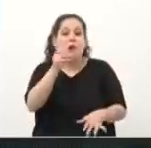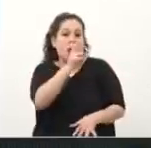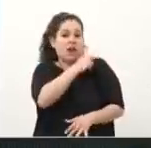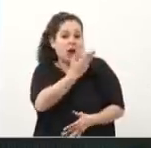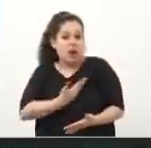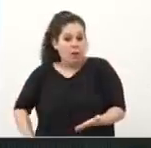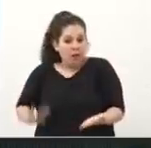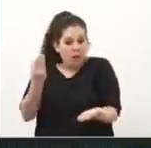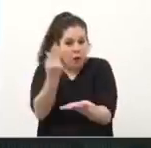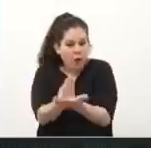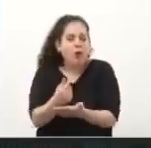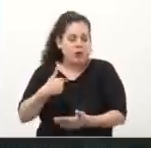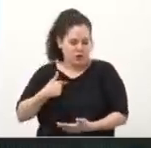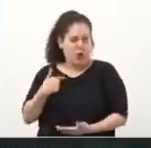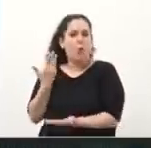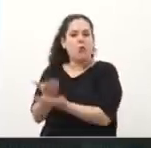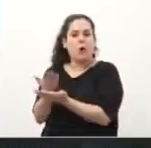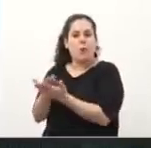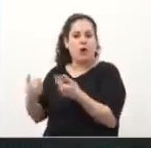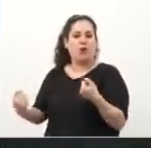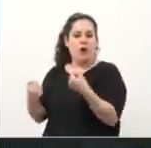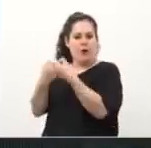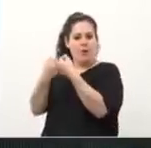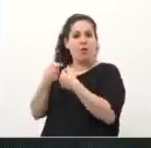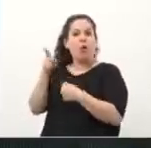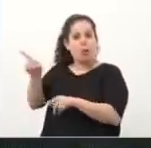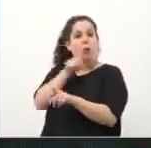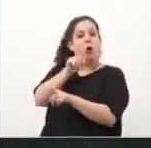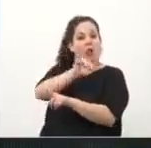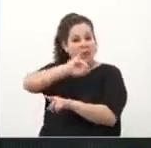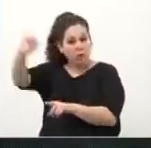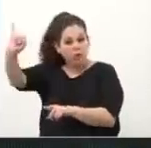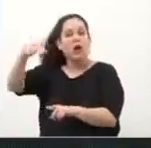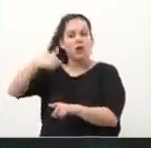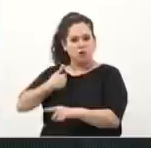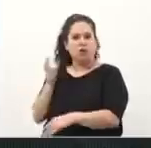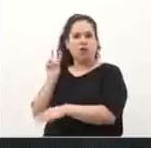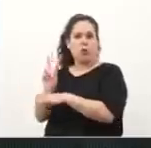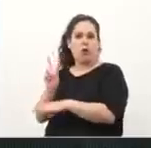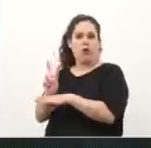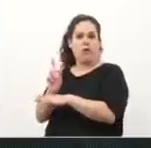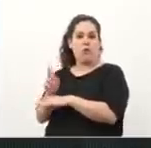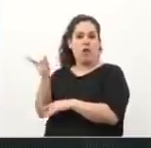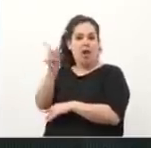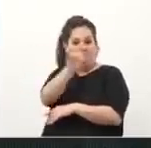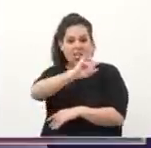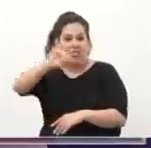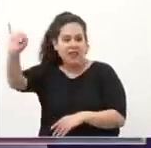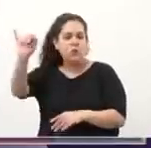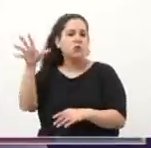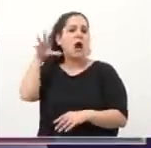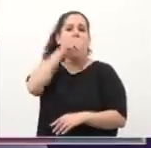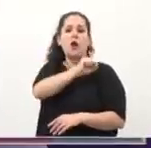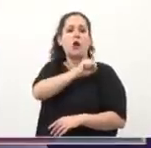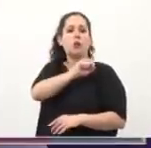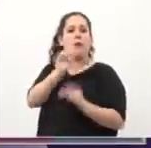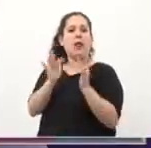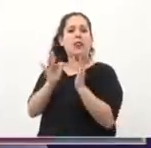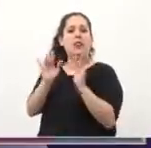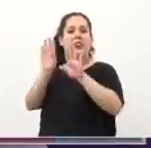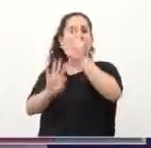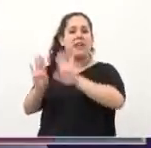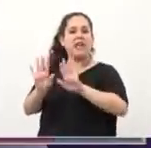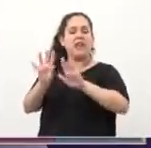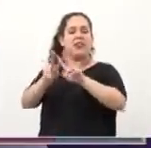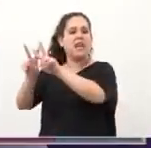te voy a proponer un pacto. Vos denunciá y yo te voy a cuidar. Con la denuncia anónima digital y con tecnología, la